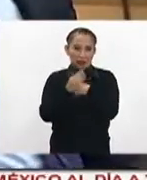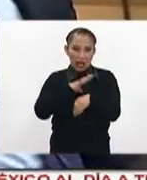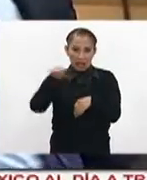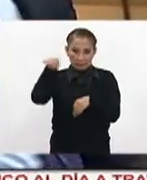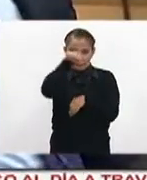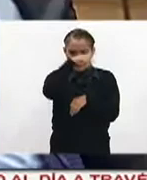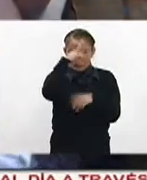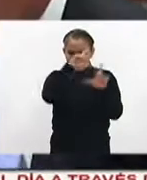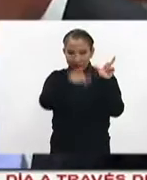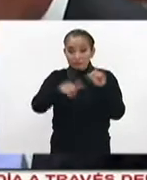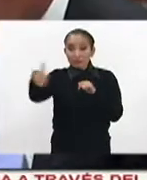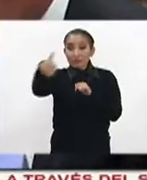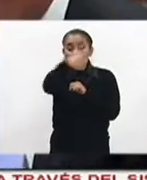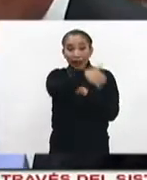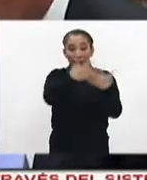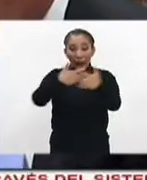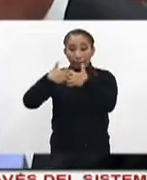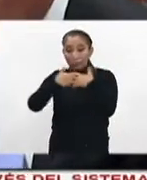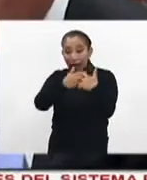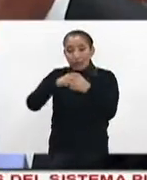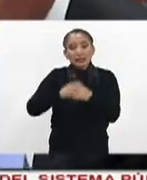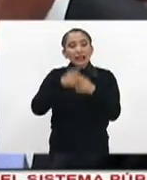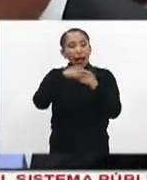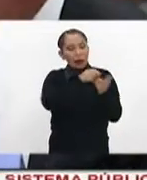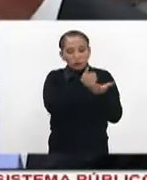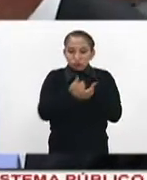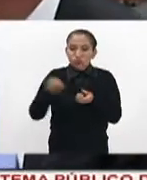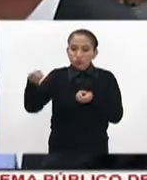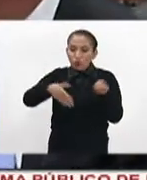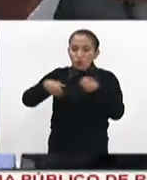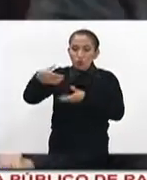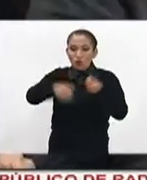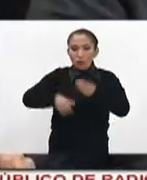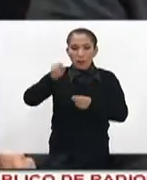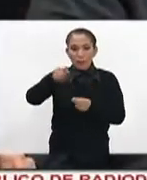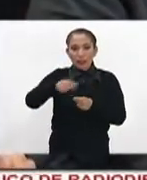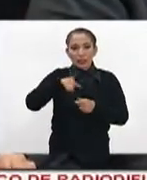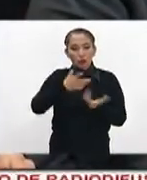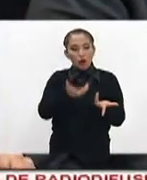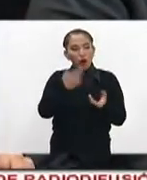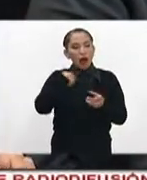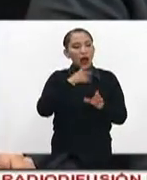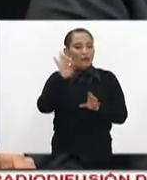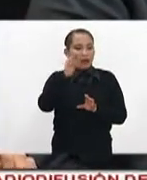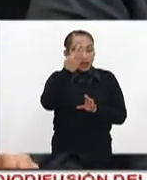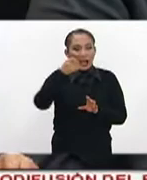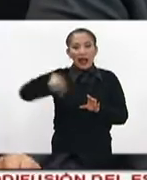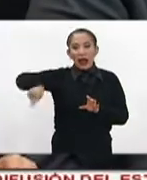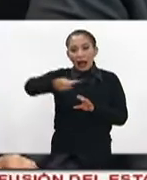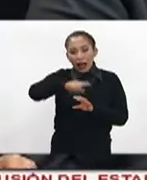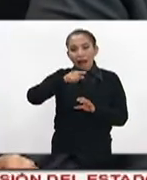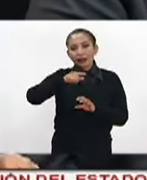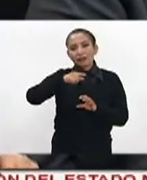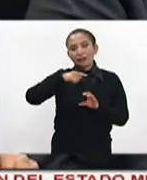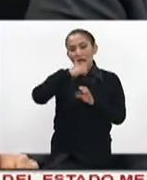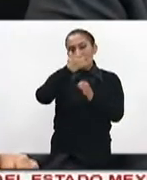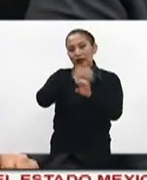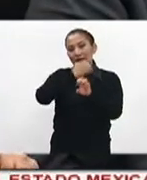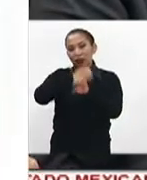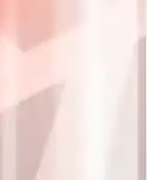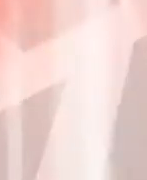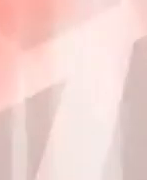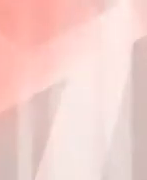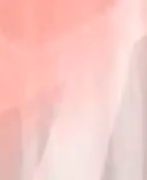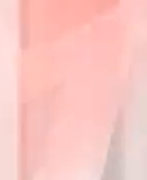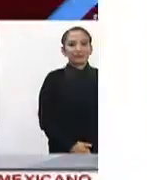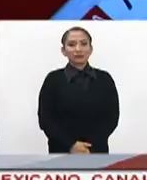Cada emisora compartirá esos mensajes relativos tanto a la elección federal como a las locales.